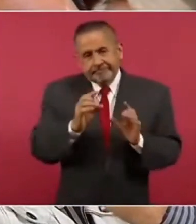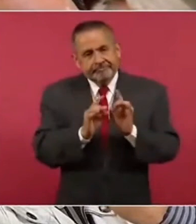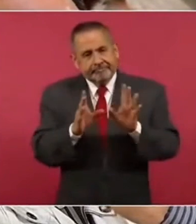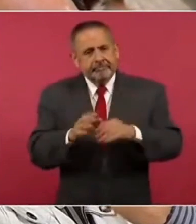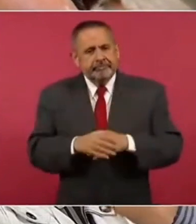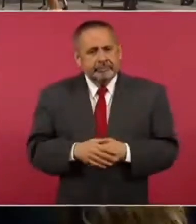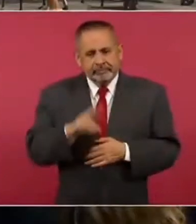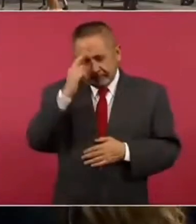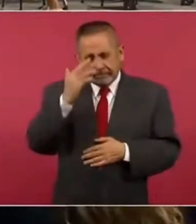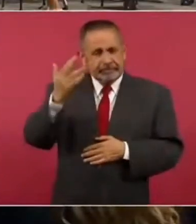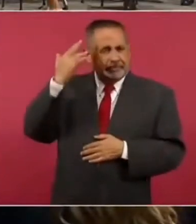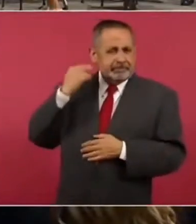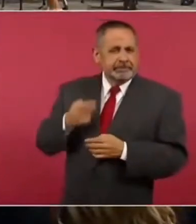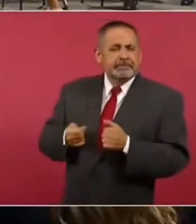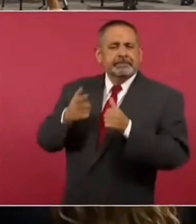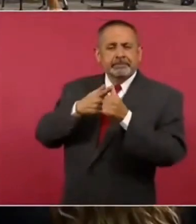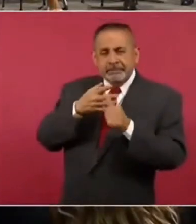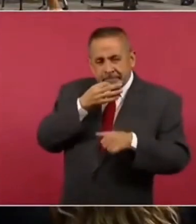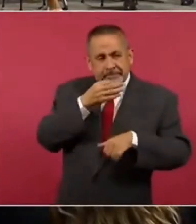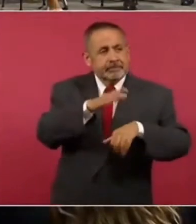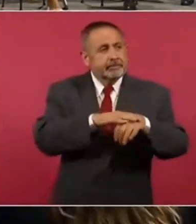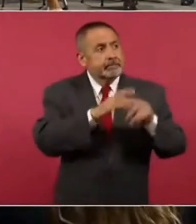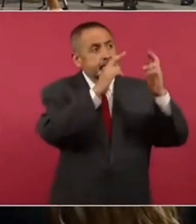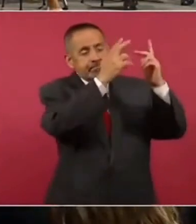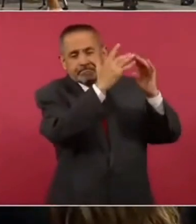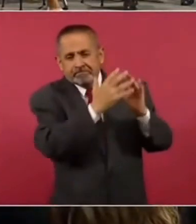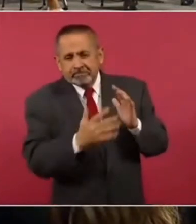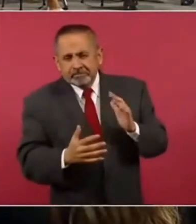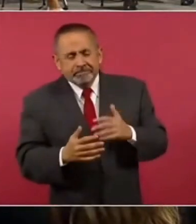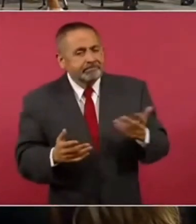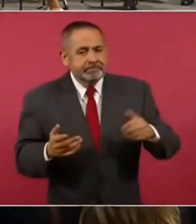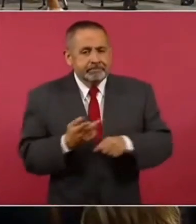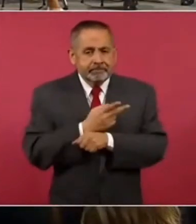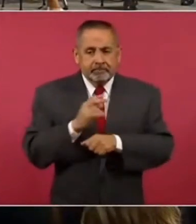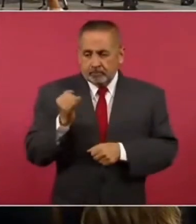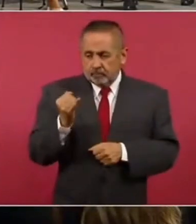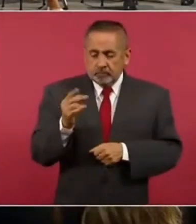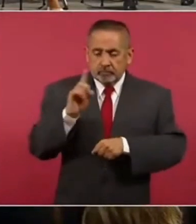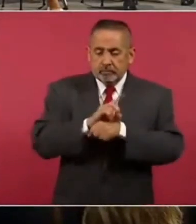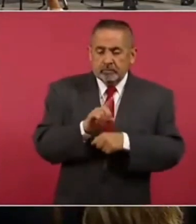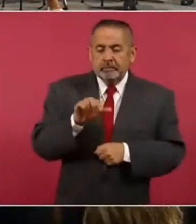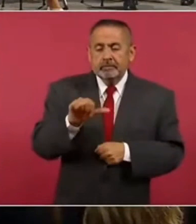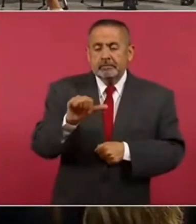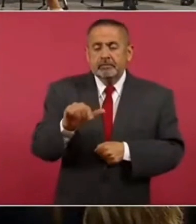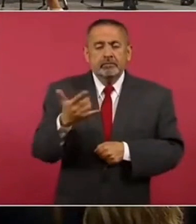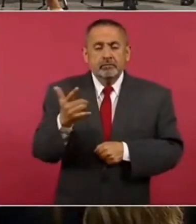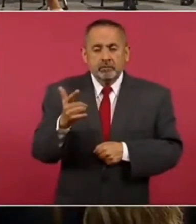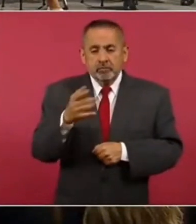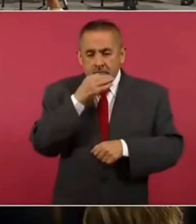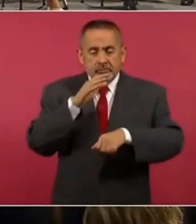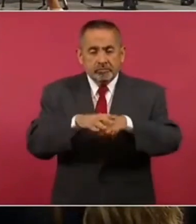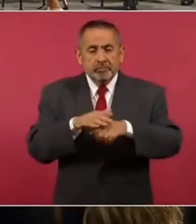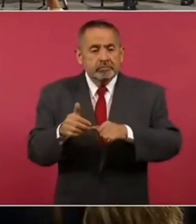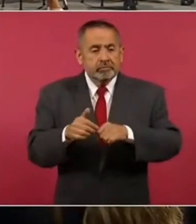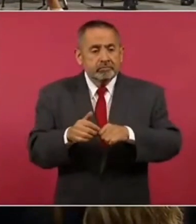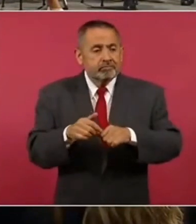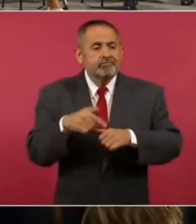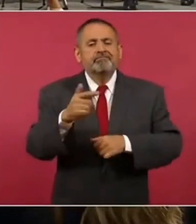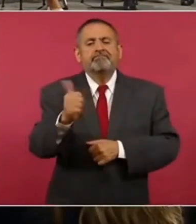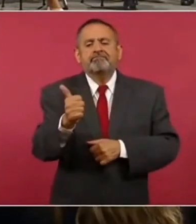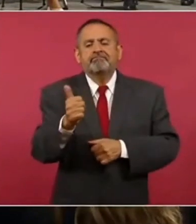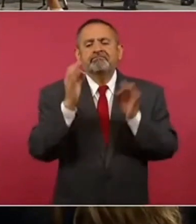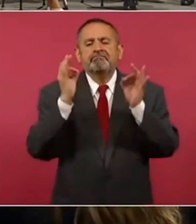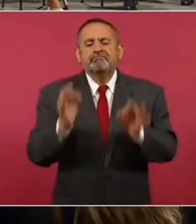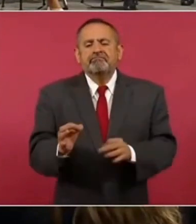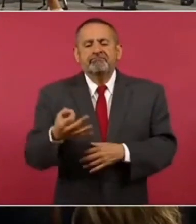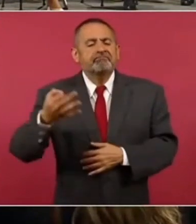recordará usted, fue para avisarlo del derrumbe. En julio yo vine, el 16 de julio. Para agosto fue el derrumbe.